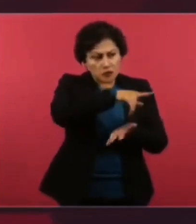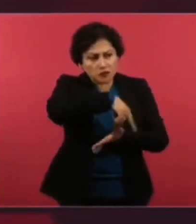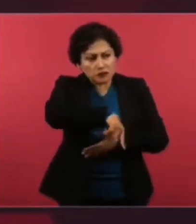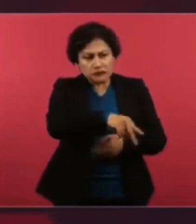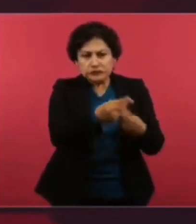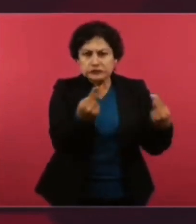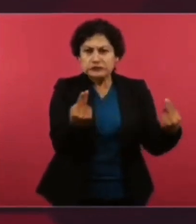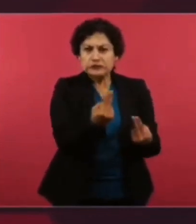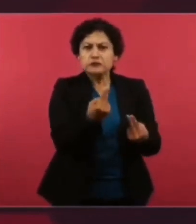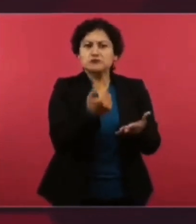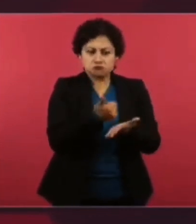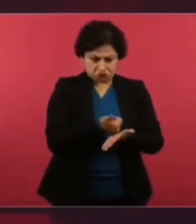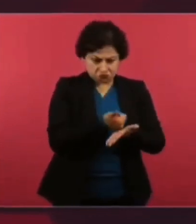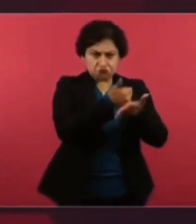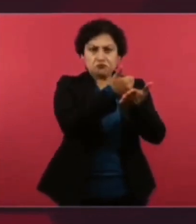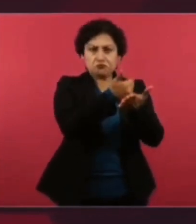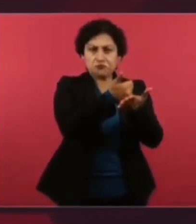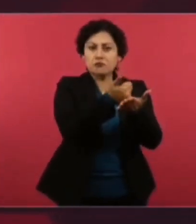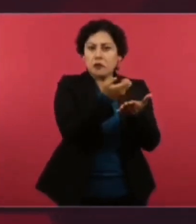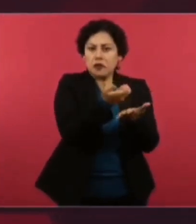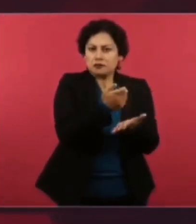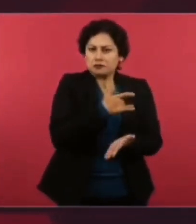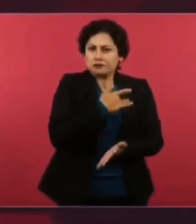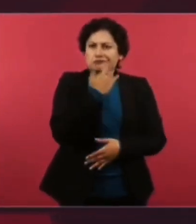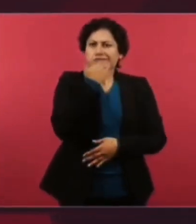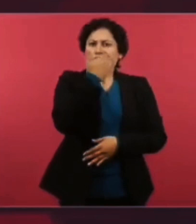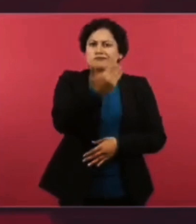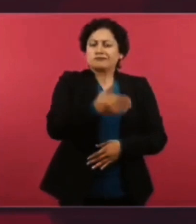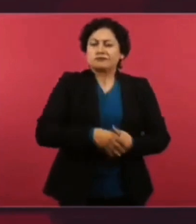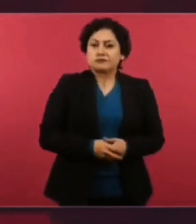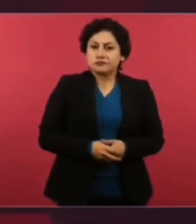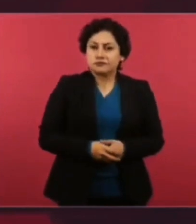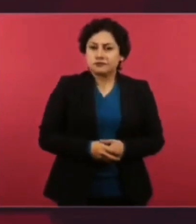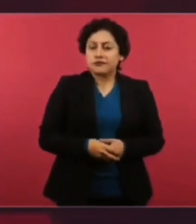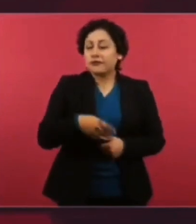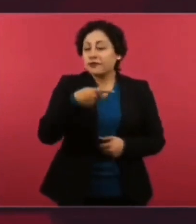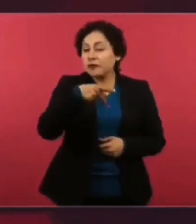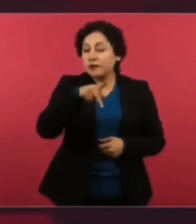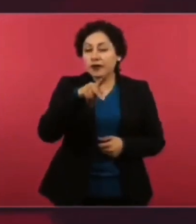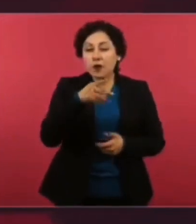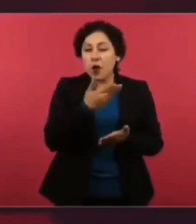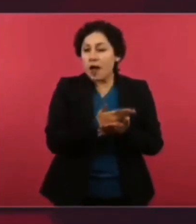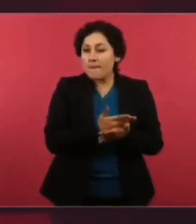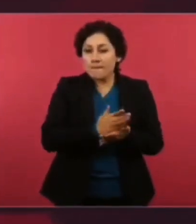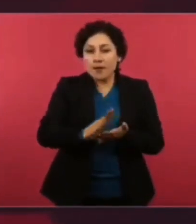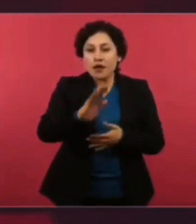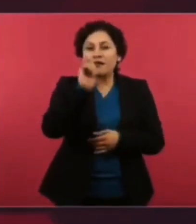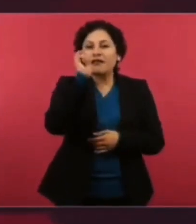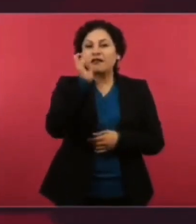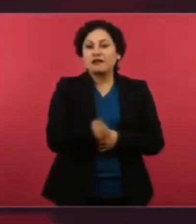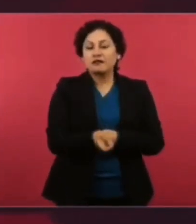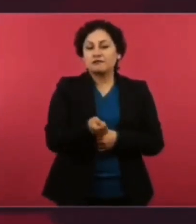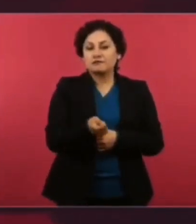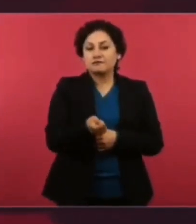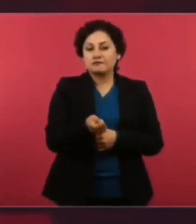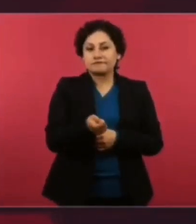necesitados, además de eso, no hay pierde,